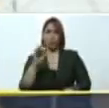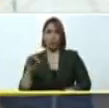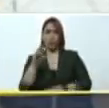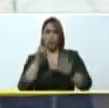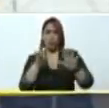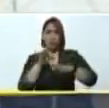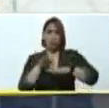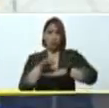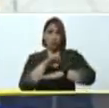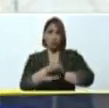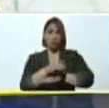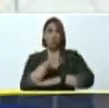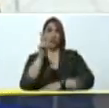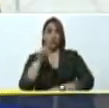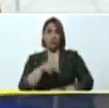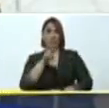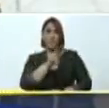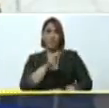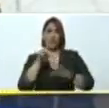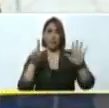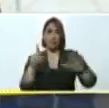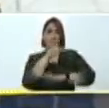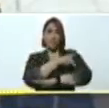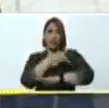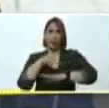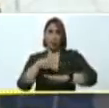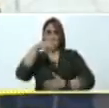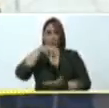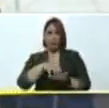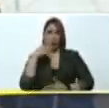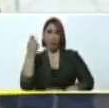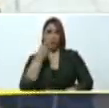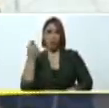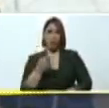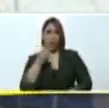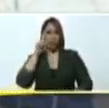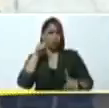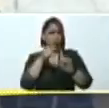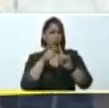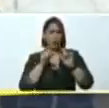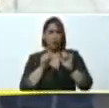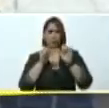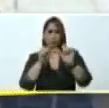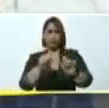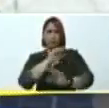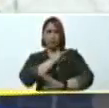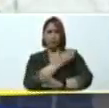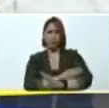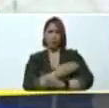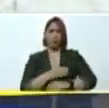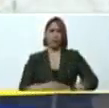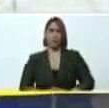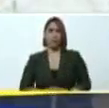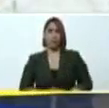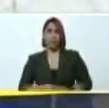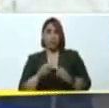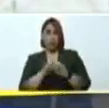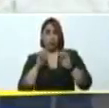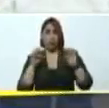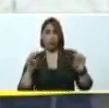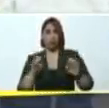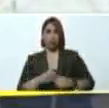7 municipios y en las 26 parroquias, con la finalidad de seguir fortaleciendo la educación.